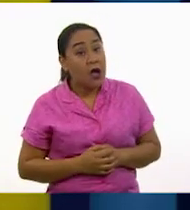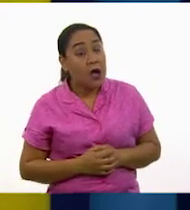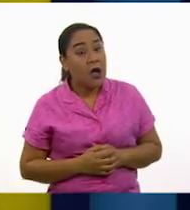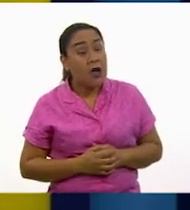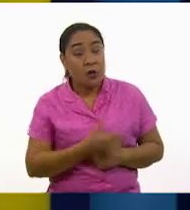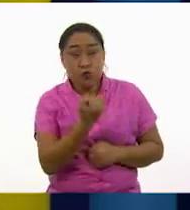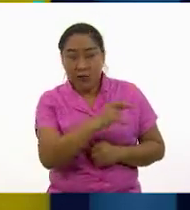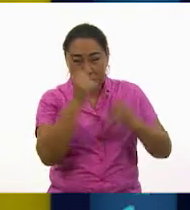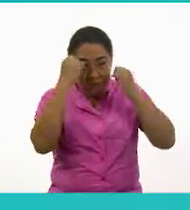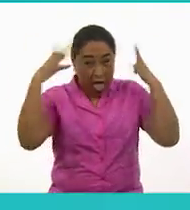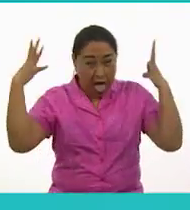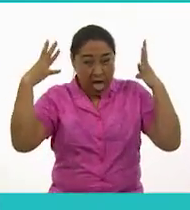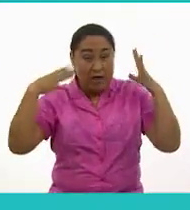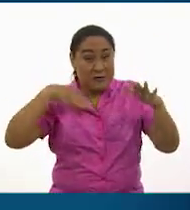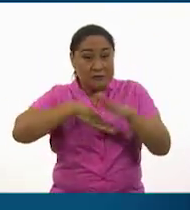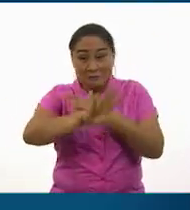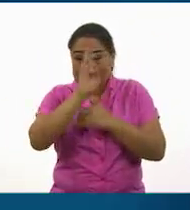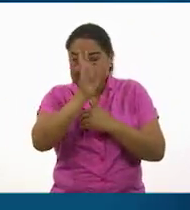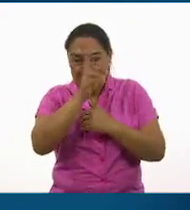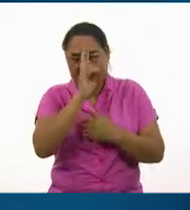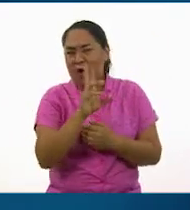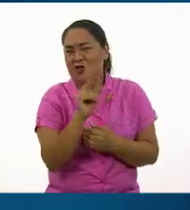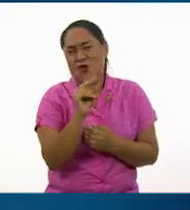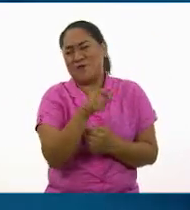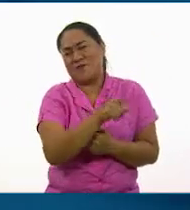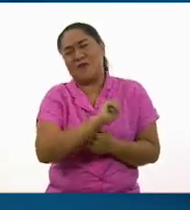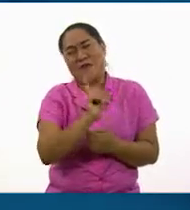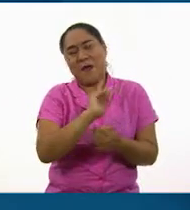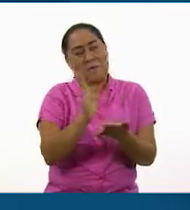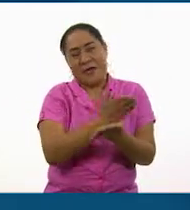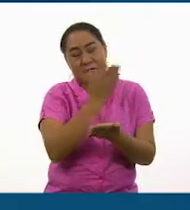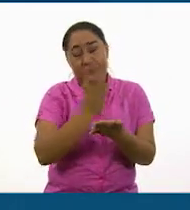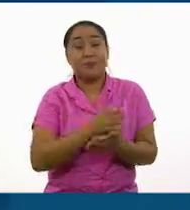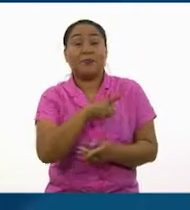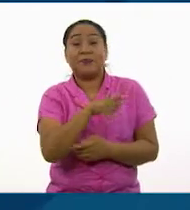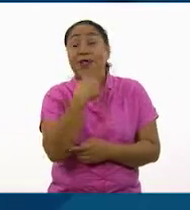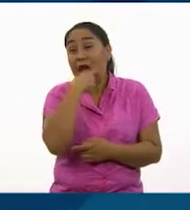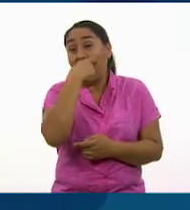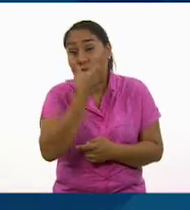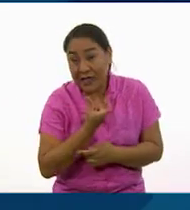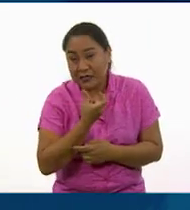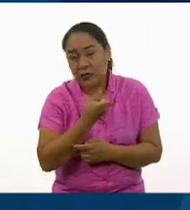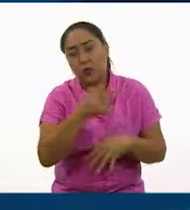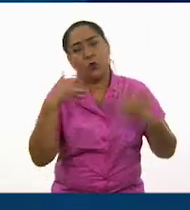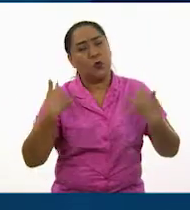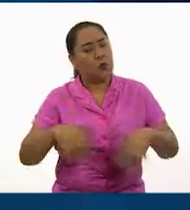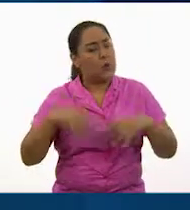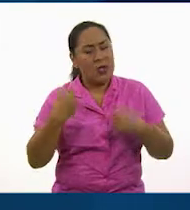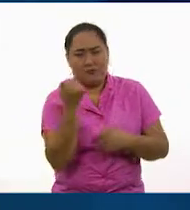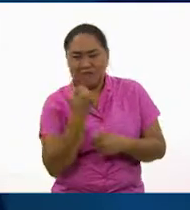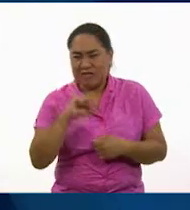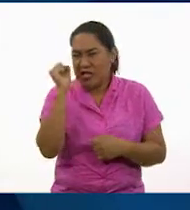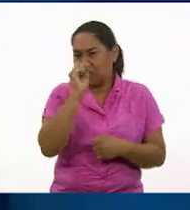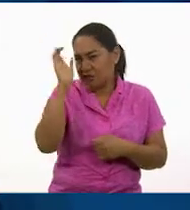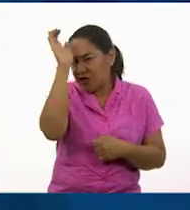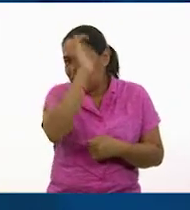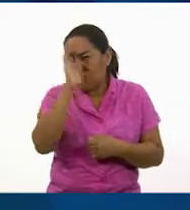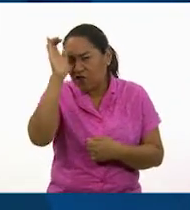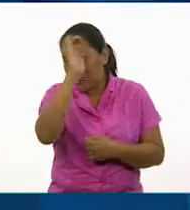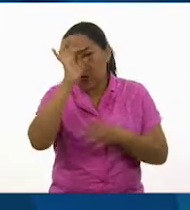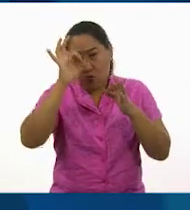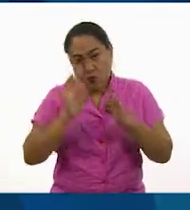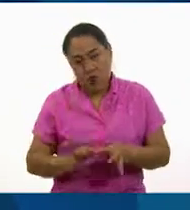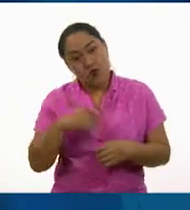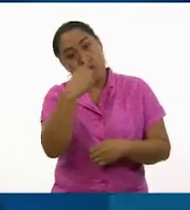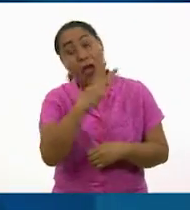lugares por su peinado. Claro que no, no fue por eso. Einstein, uno de los científicos más memorables en su